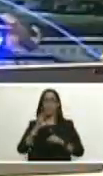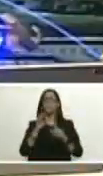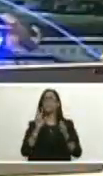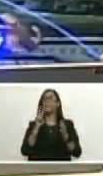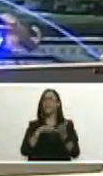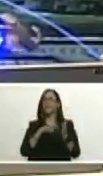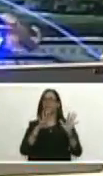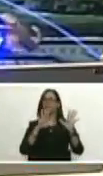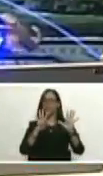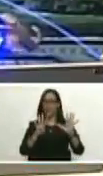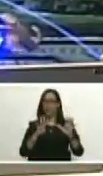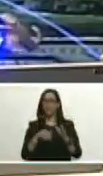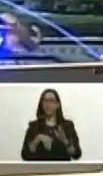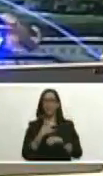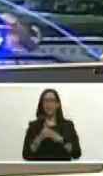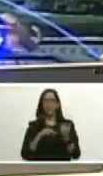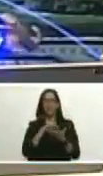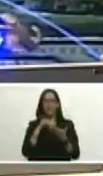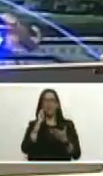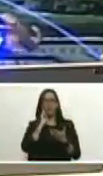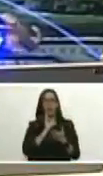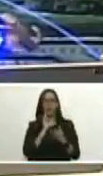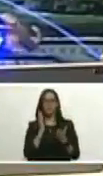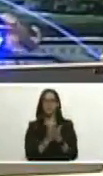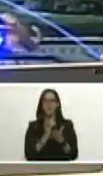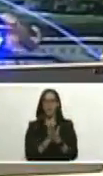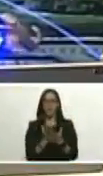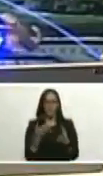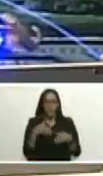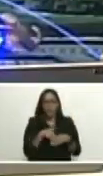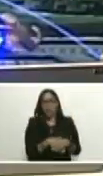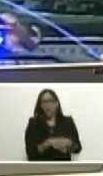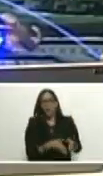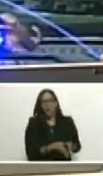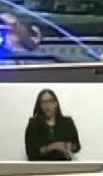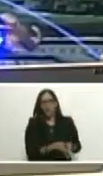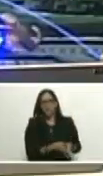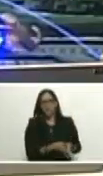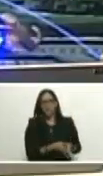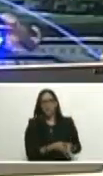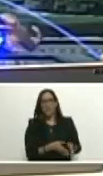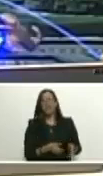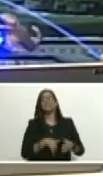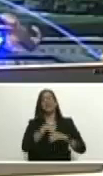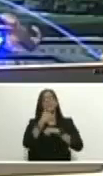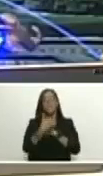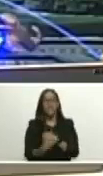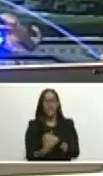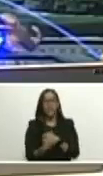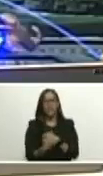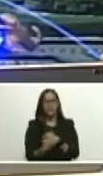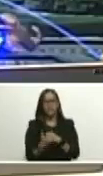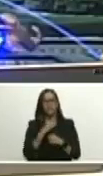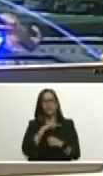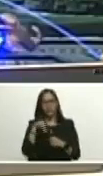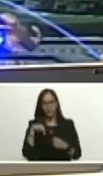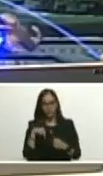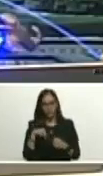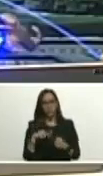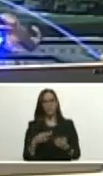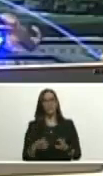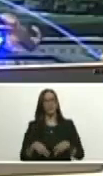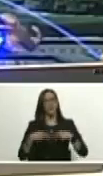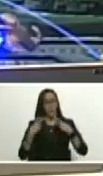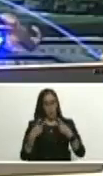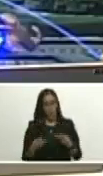proyecto nacional Simón Bolívar el plan de la patria aquí lo tengo siempre a mi lado este plan de la patria nosotros lo actualizamos